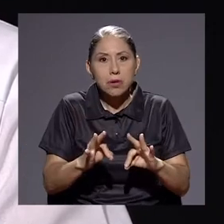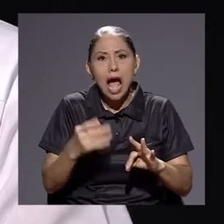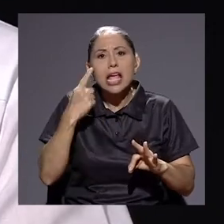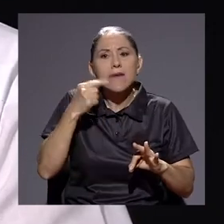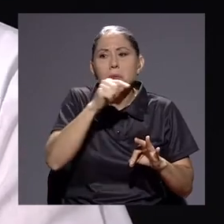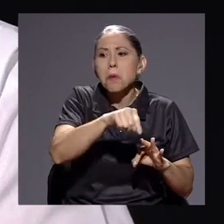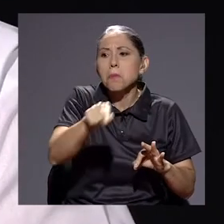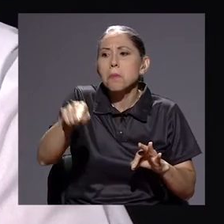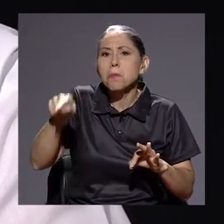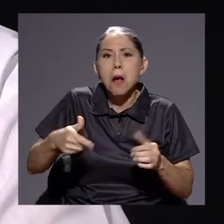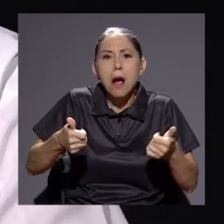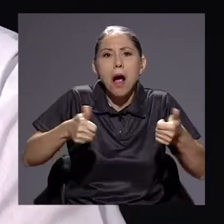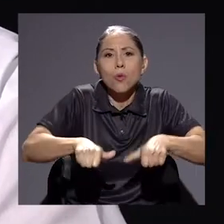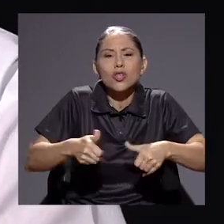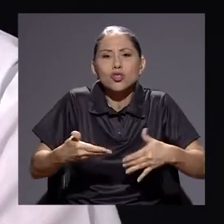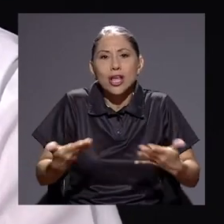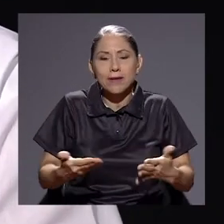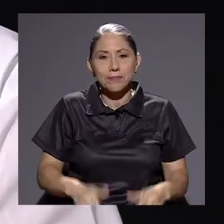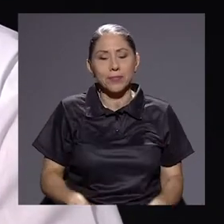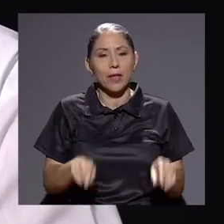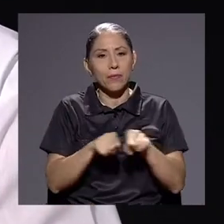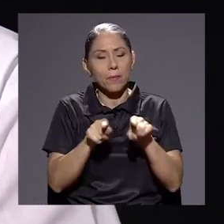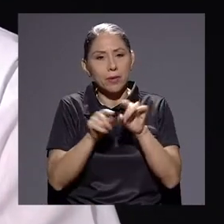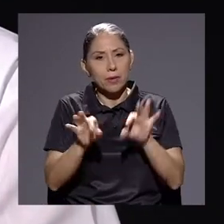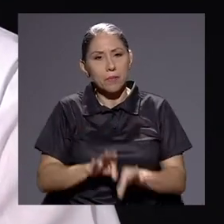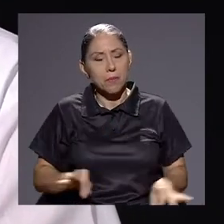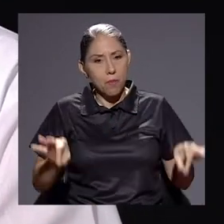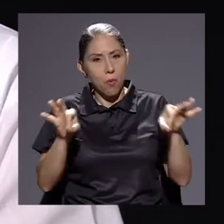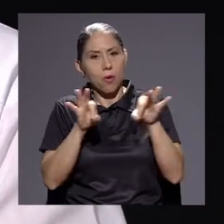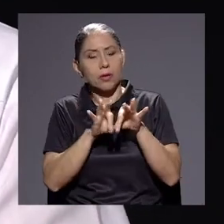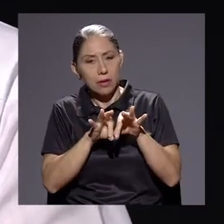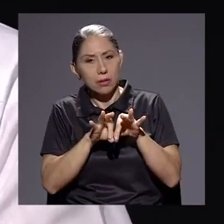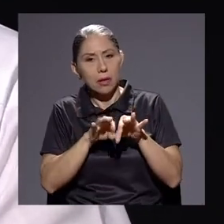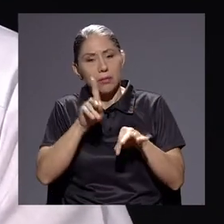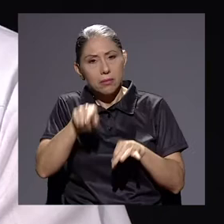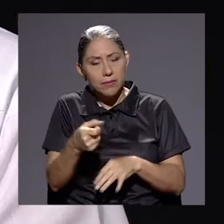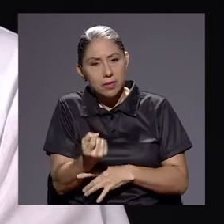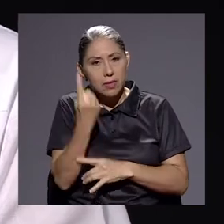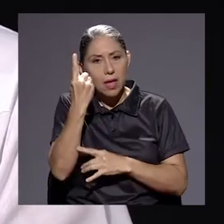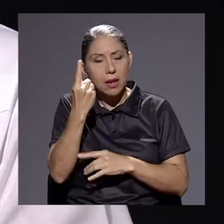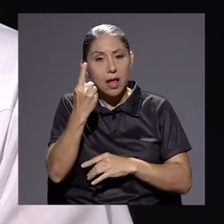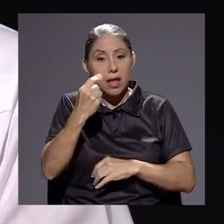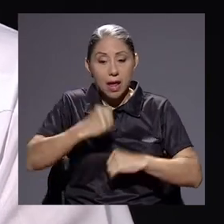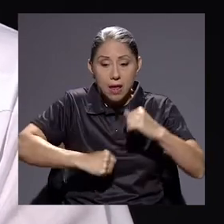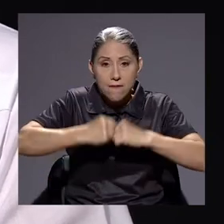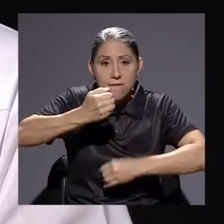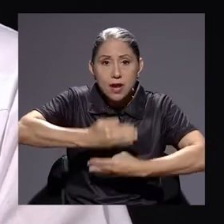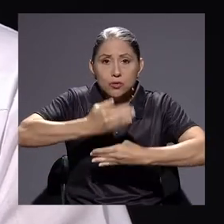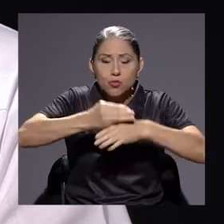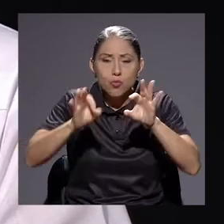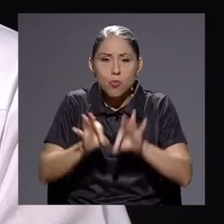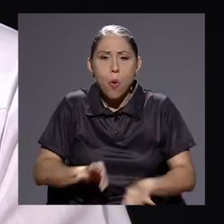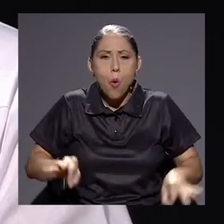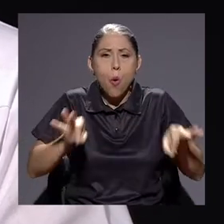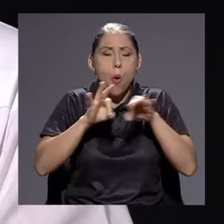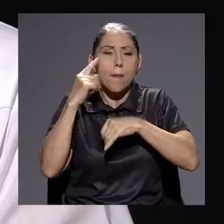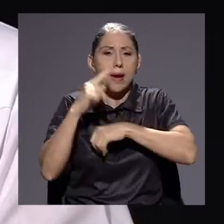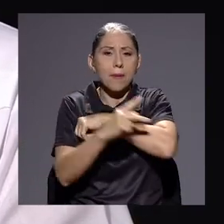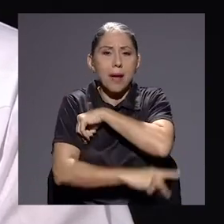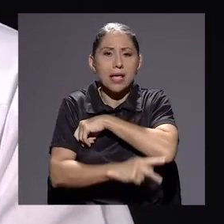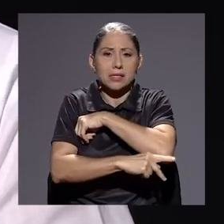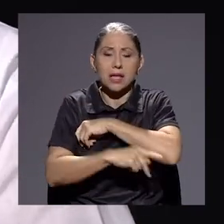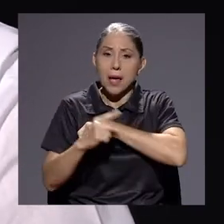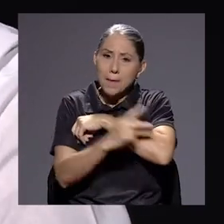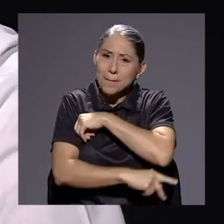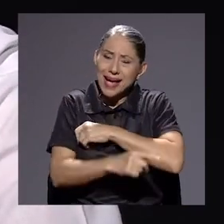tenemos de acuerdo. La parte también importante que hay que hacer es entender que la infraestructura es vital para el país. Un